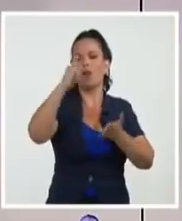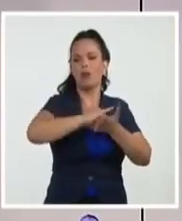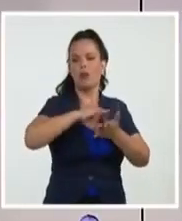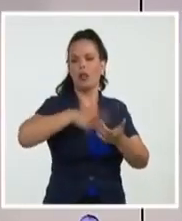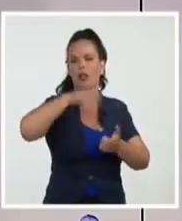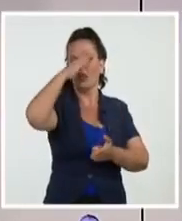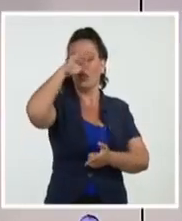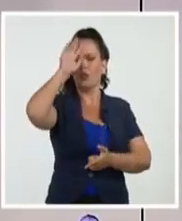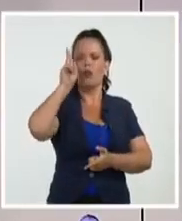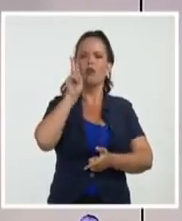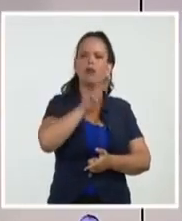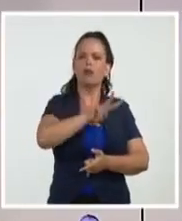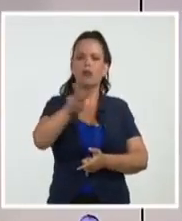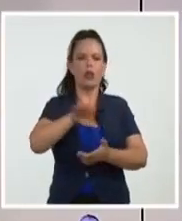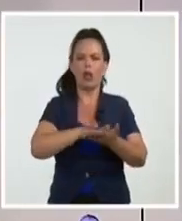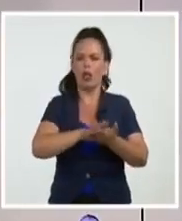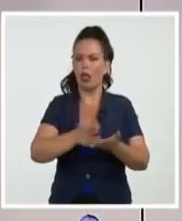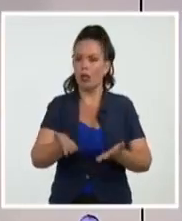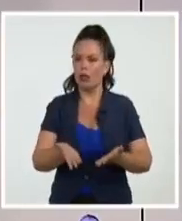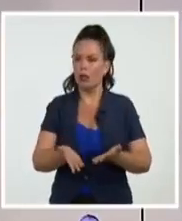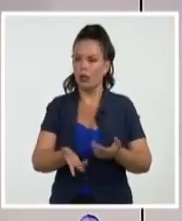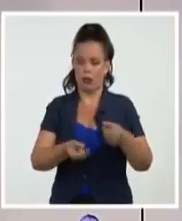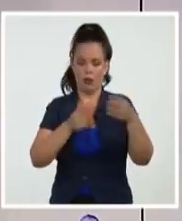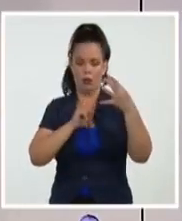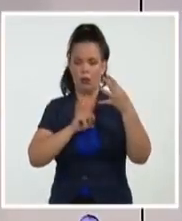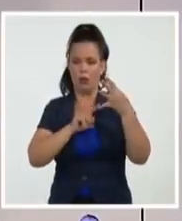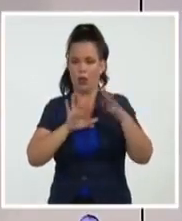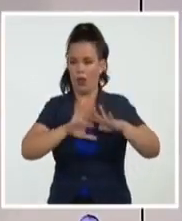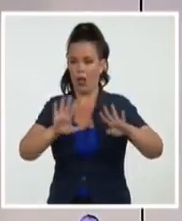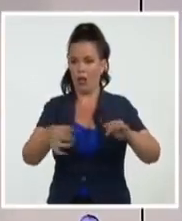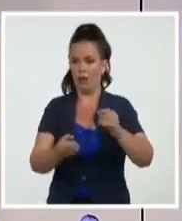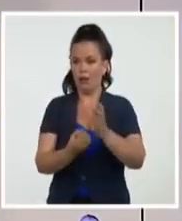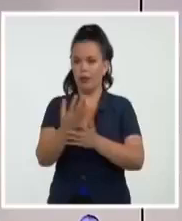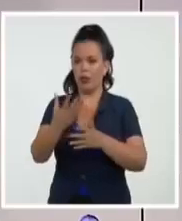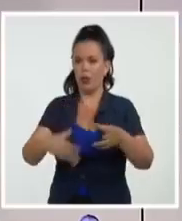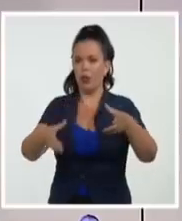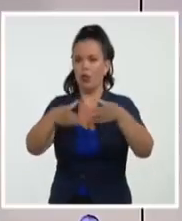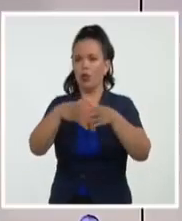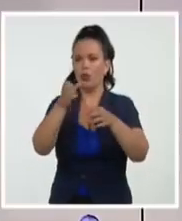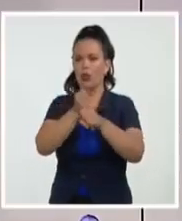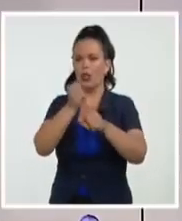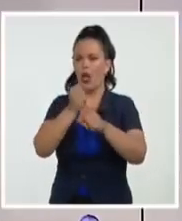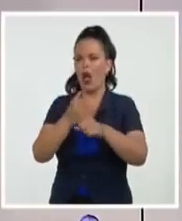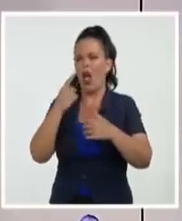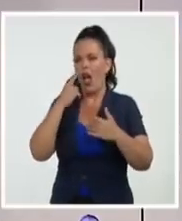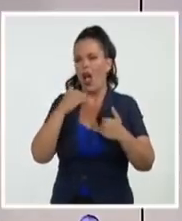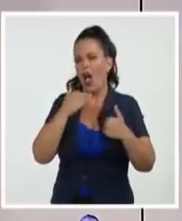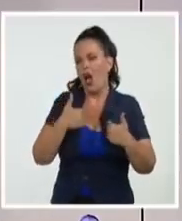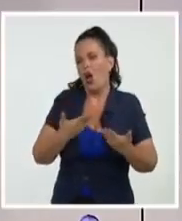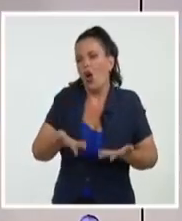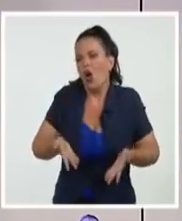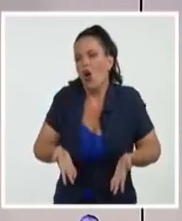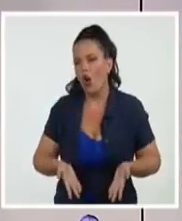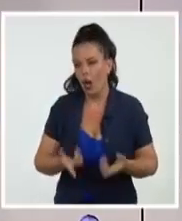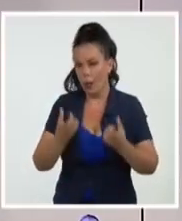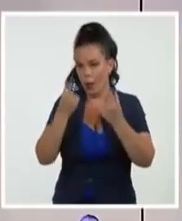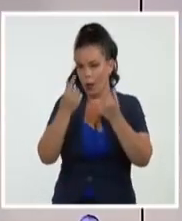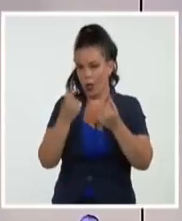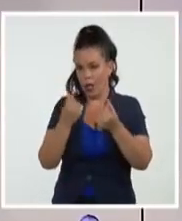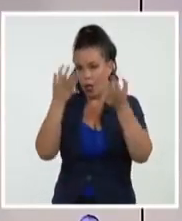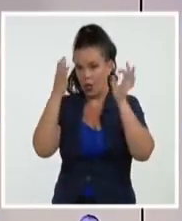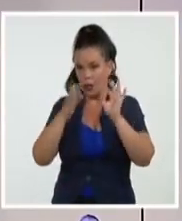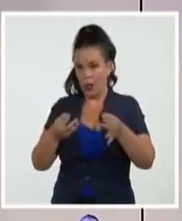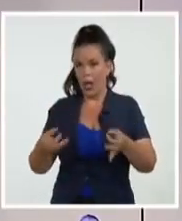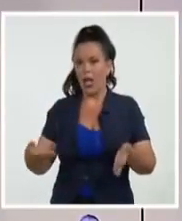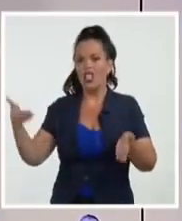política sobre remesas. Crearon un grupo de trabajo para ver cómo las remesas llegan directamente al pueblo cubano